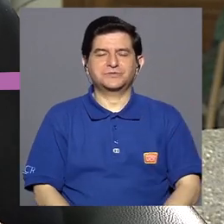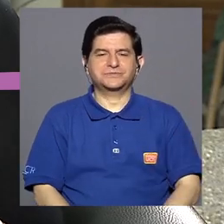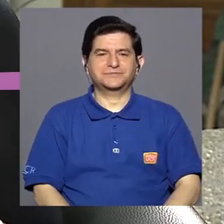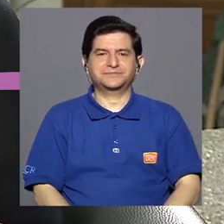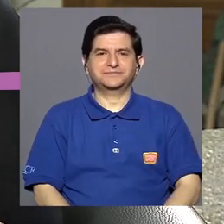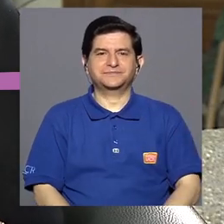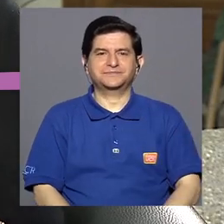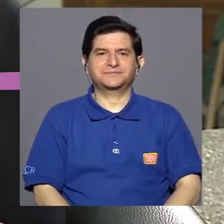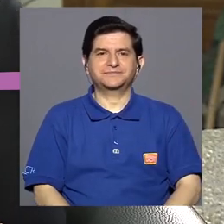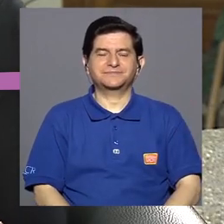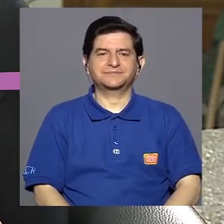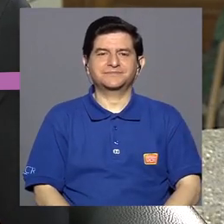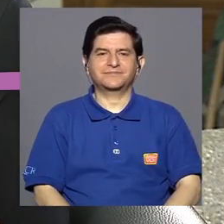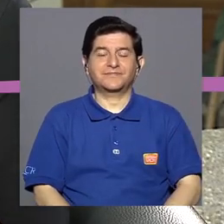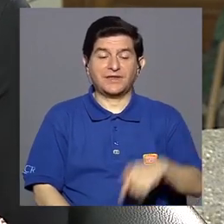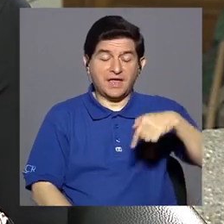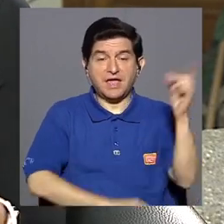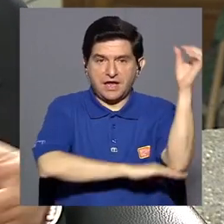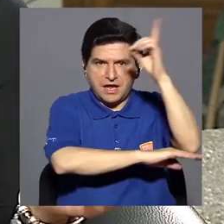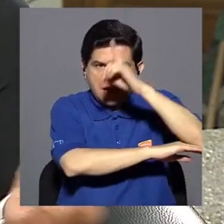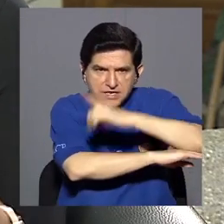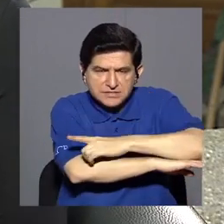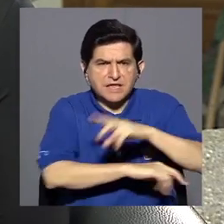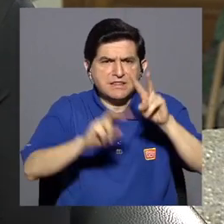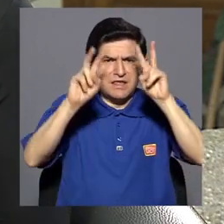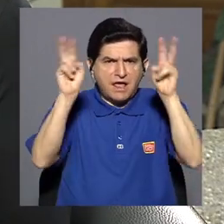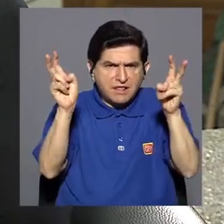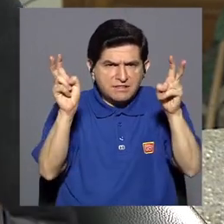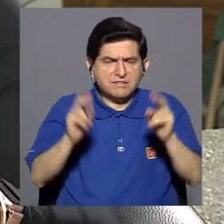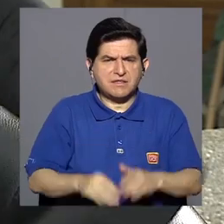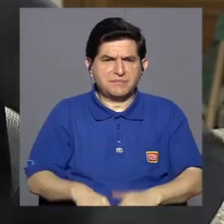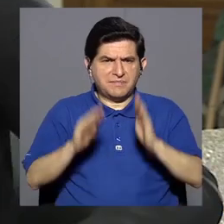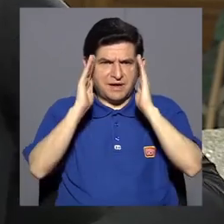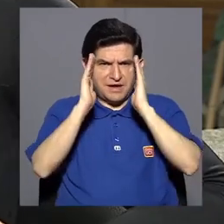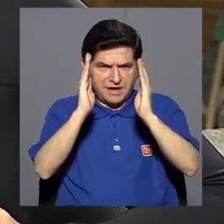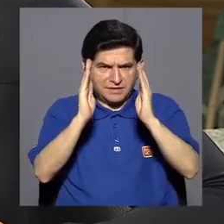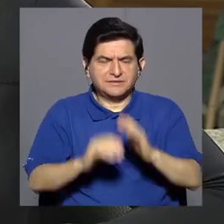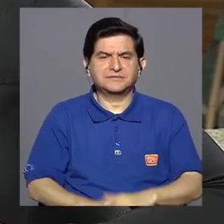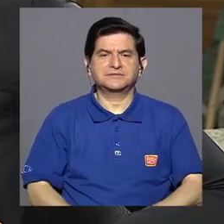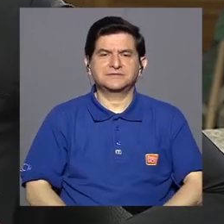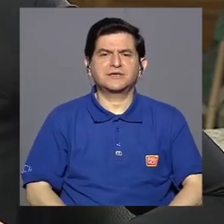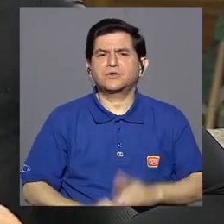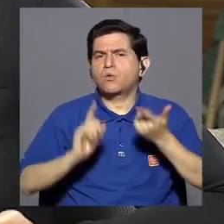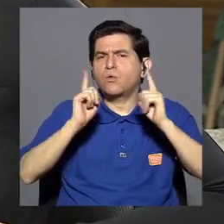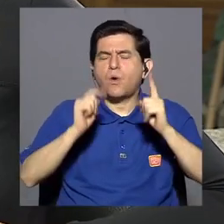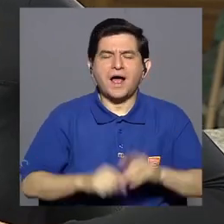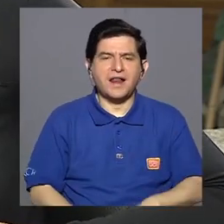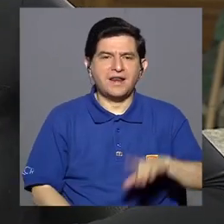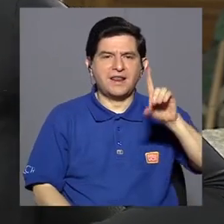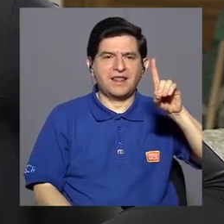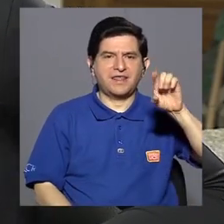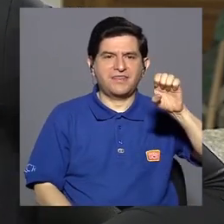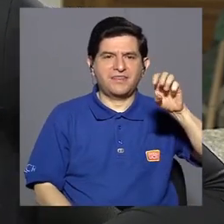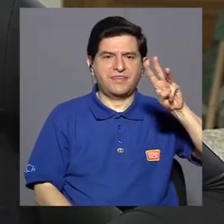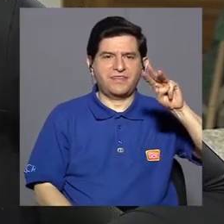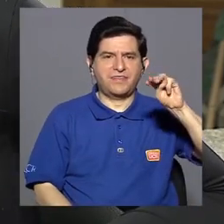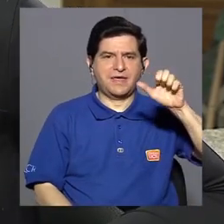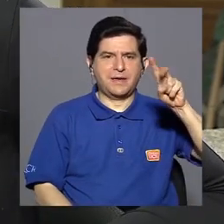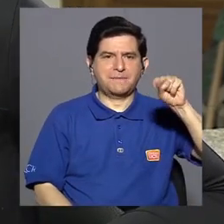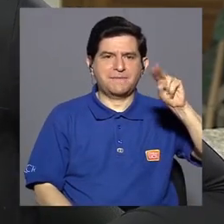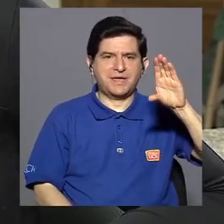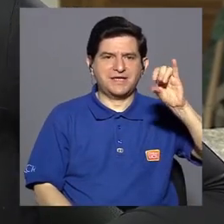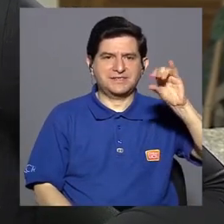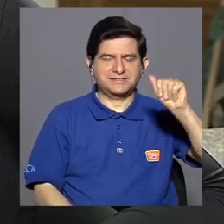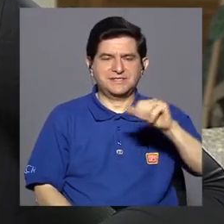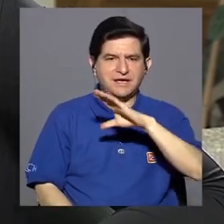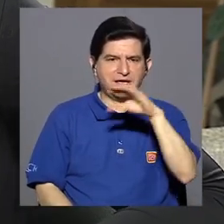Trejos en esta entrevista. Y para el día de hoy, el tema que vamos a conversar es sobre la demencia